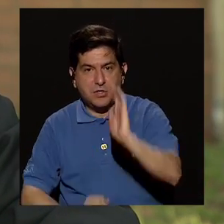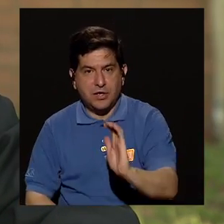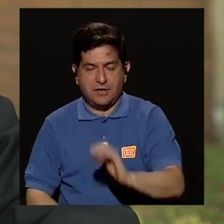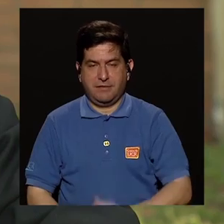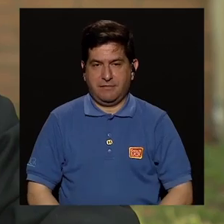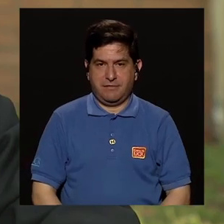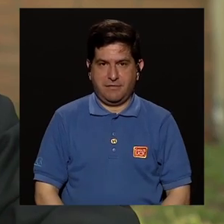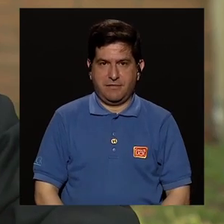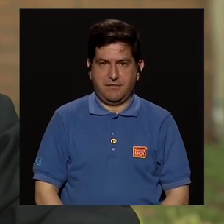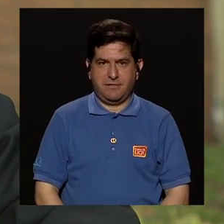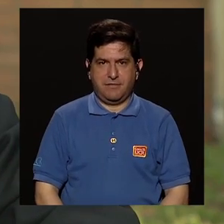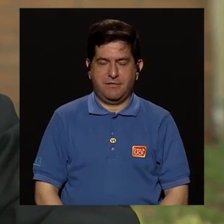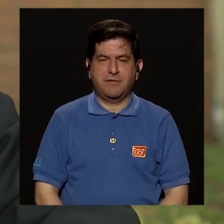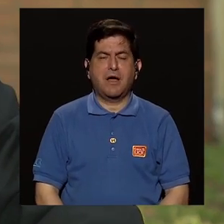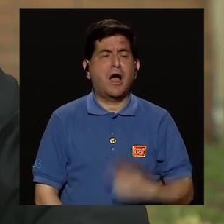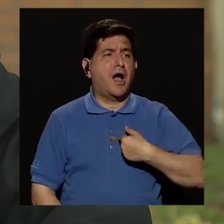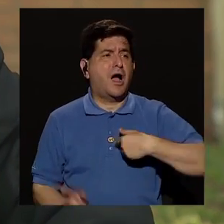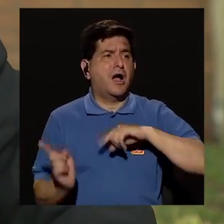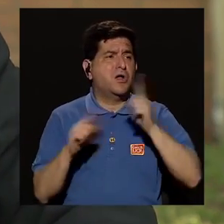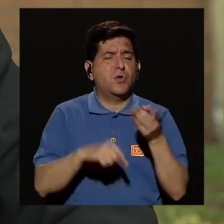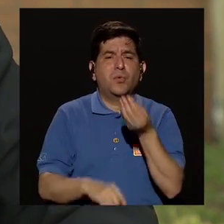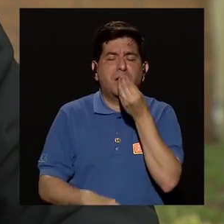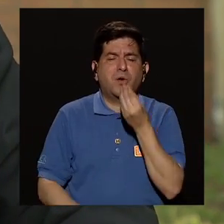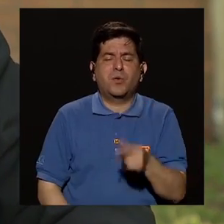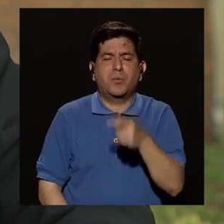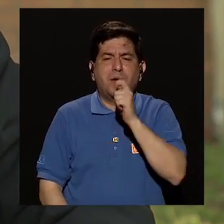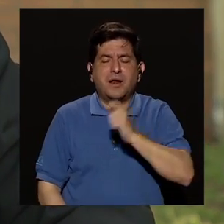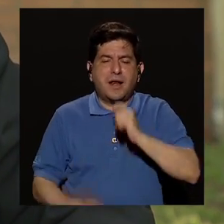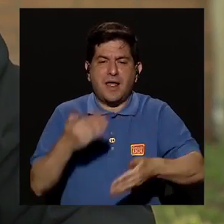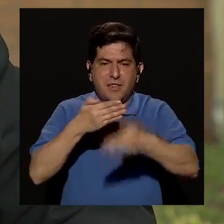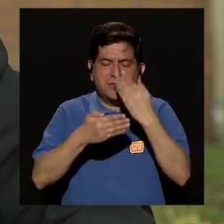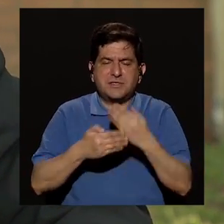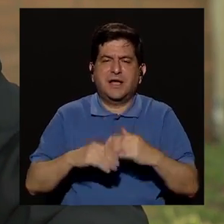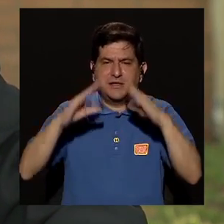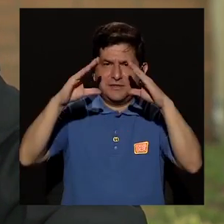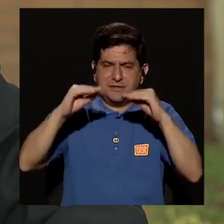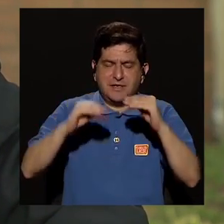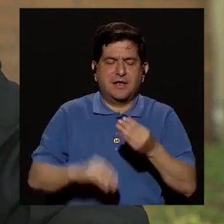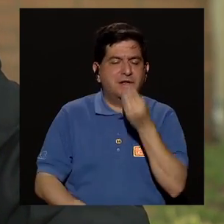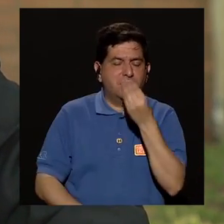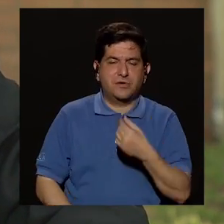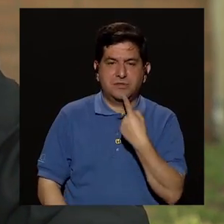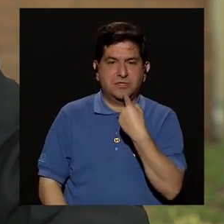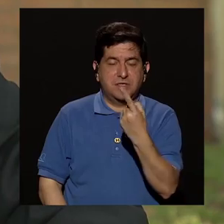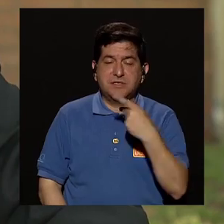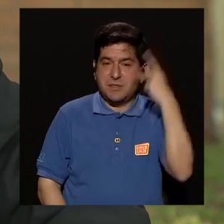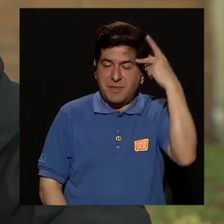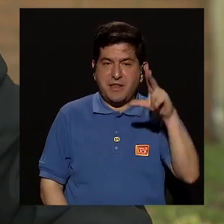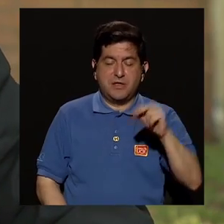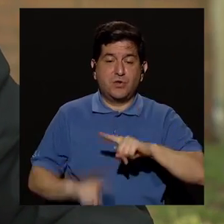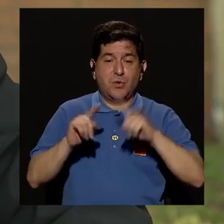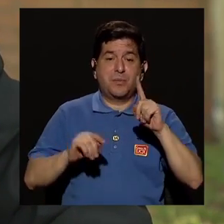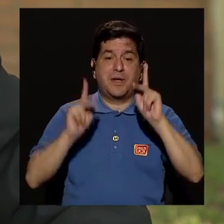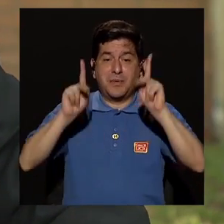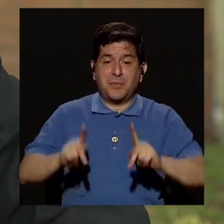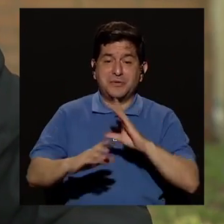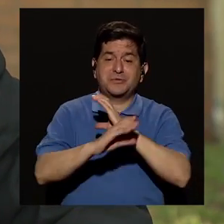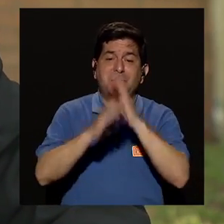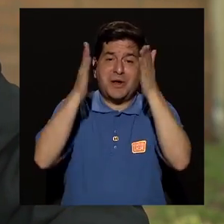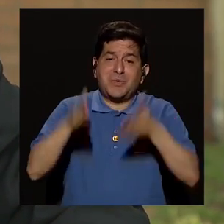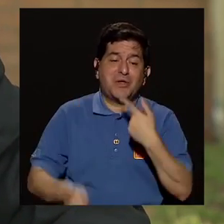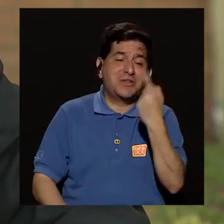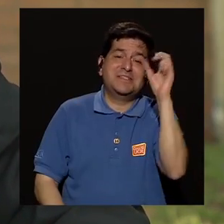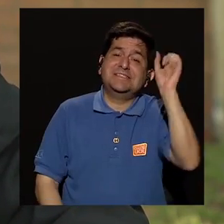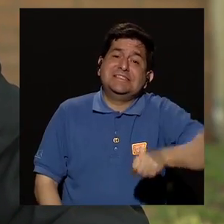entonces empiezan a hacer voy a ir a comer helado antes de cenar y papá y mamá le dicen que no pero la persona que le cuide le dice que sí